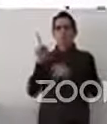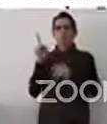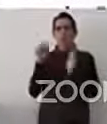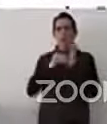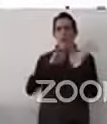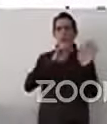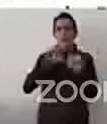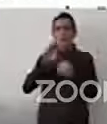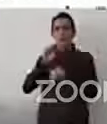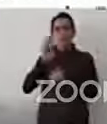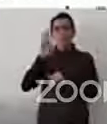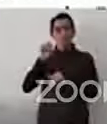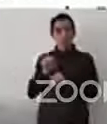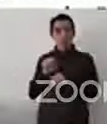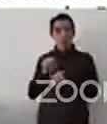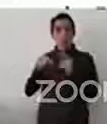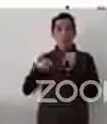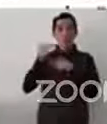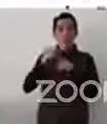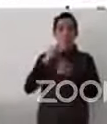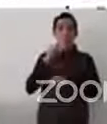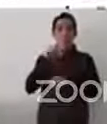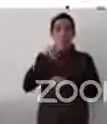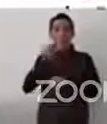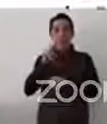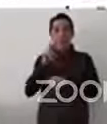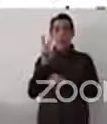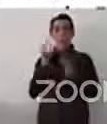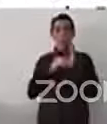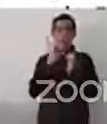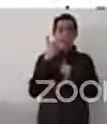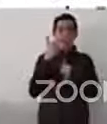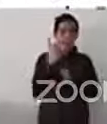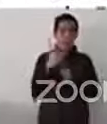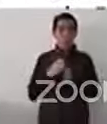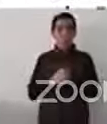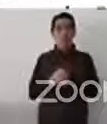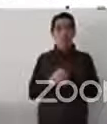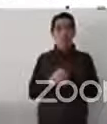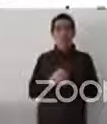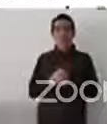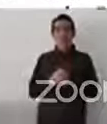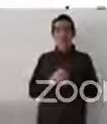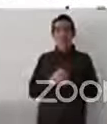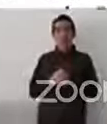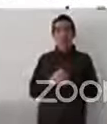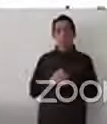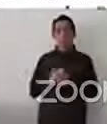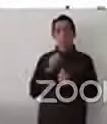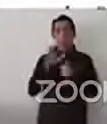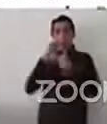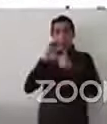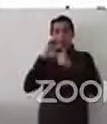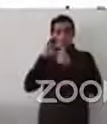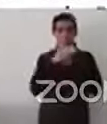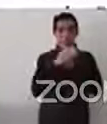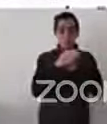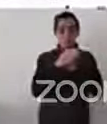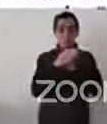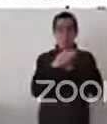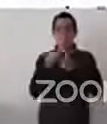2007, y tiene que ver, incluso, que esta convención interamericana, siendo autocríticos,